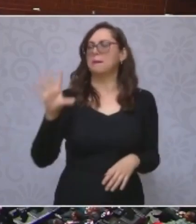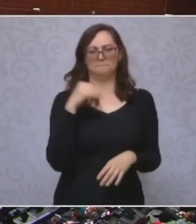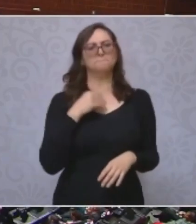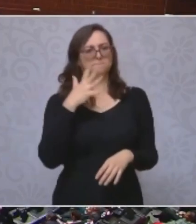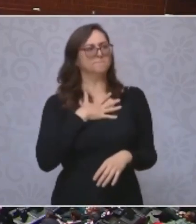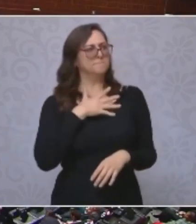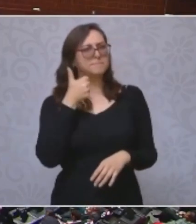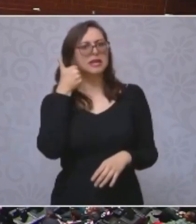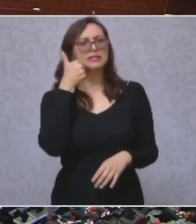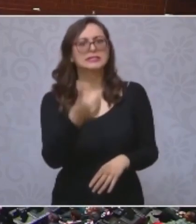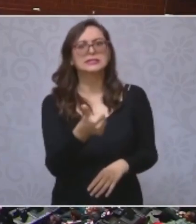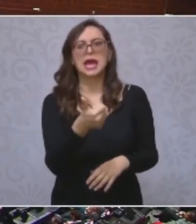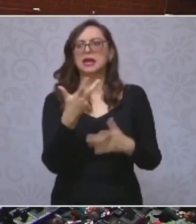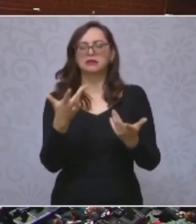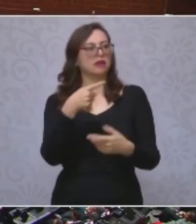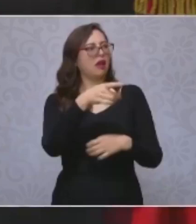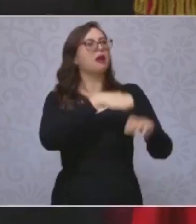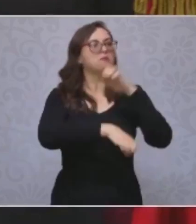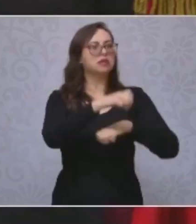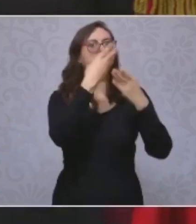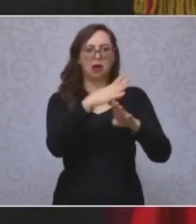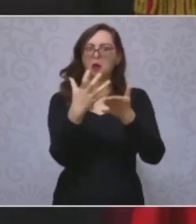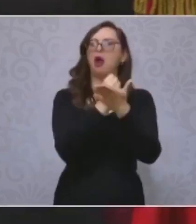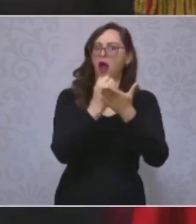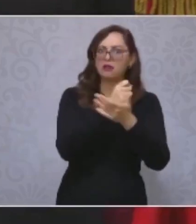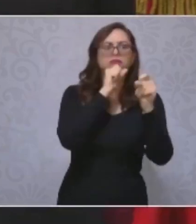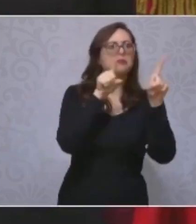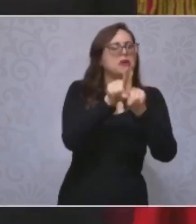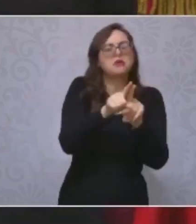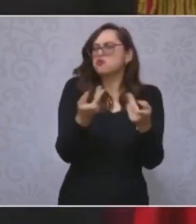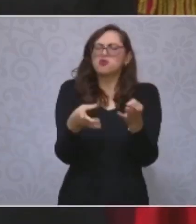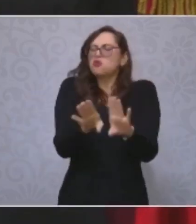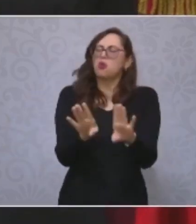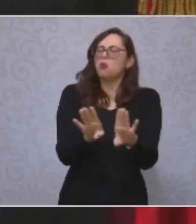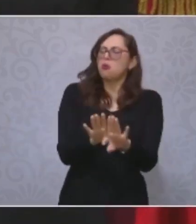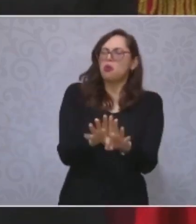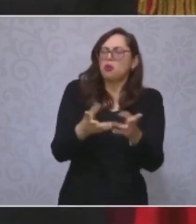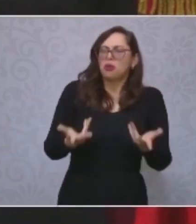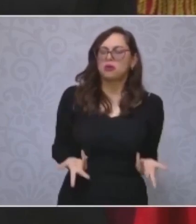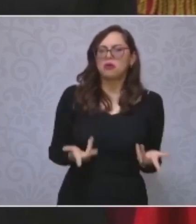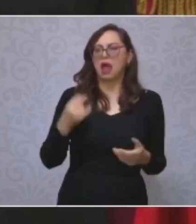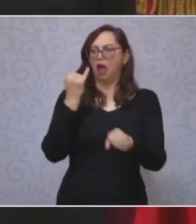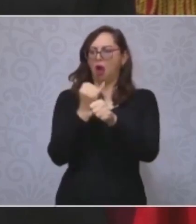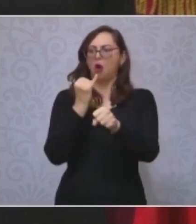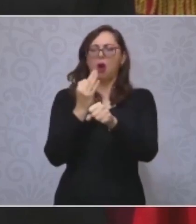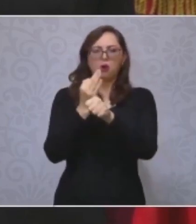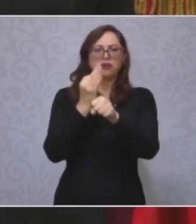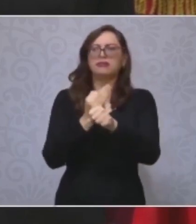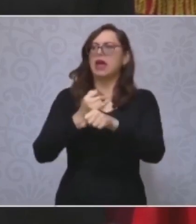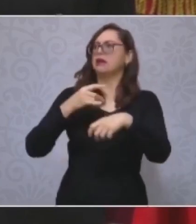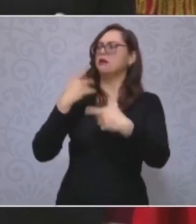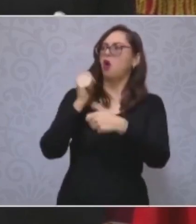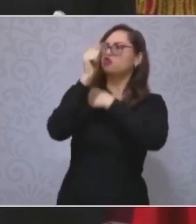tiempo ganaron más los empresarios y los bancos? ¿Cómo es que estamos en récord de inversión extranjera directa y al mismo